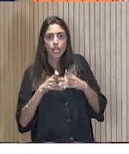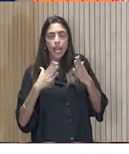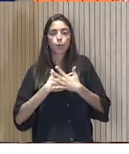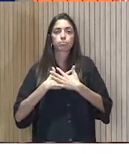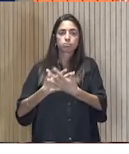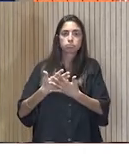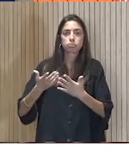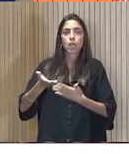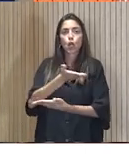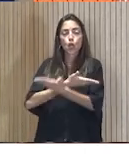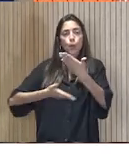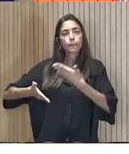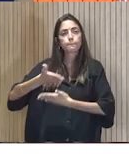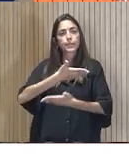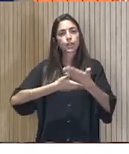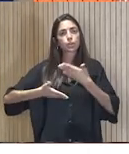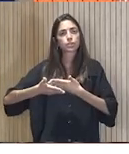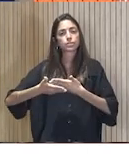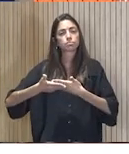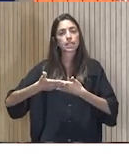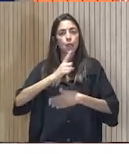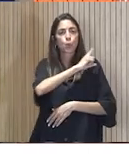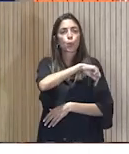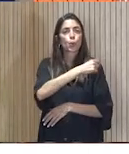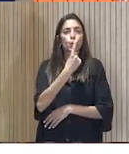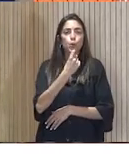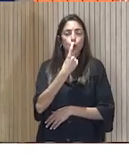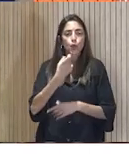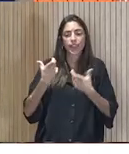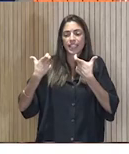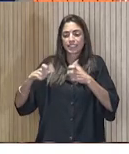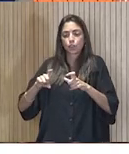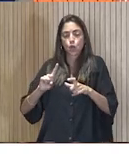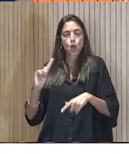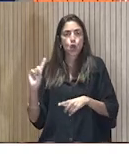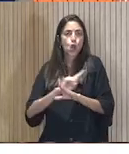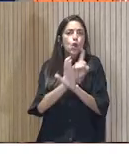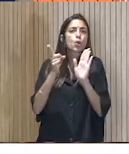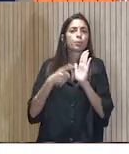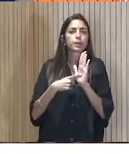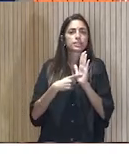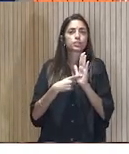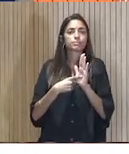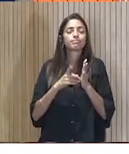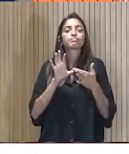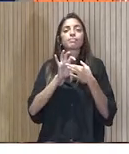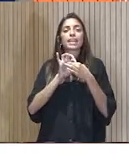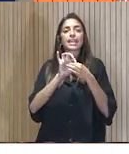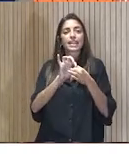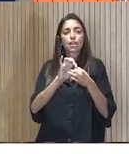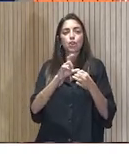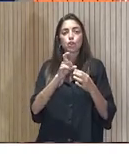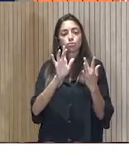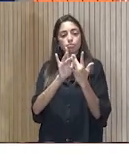cooperación, con mayúsculas, más allá de Cruz Roja. Hablo del sector entero. ¿Cómo debe ser la relación entre lo